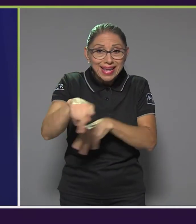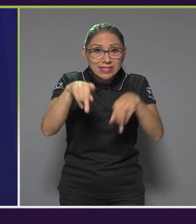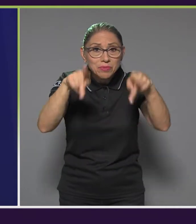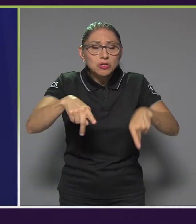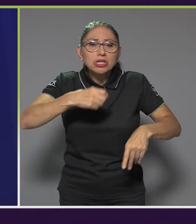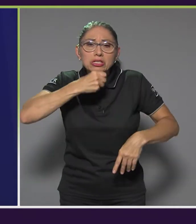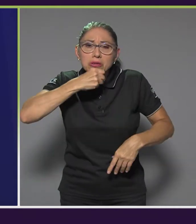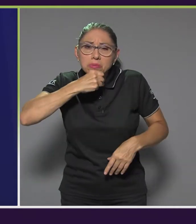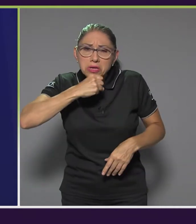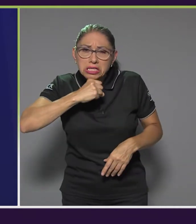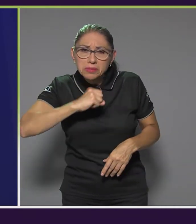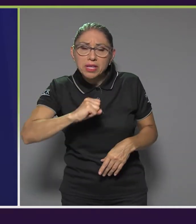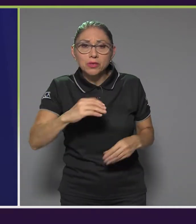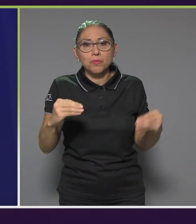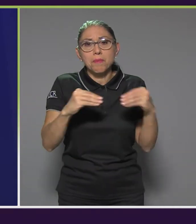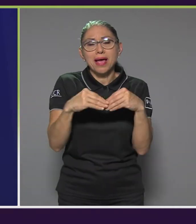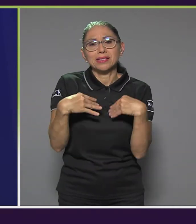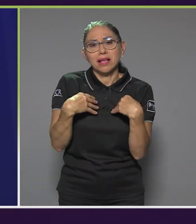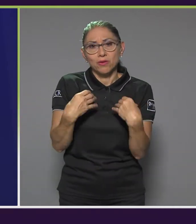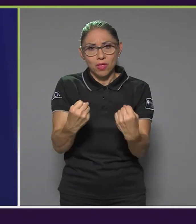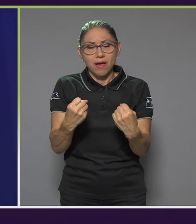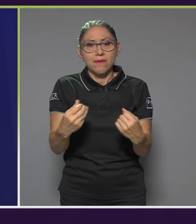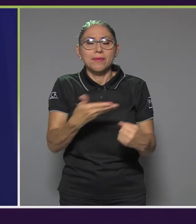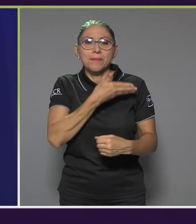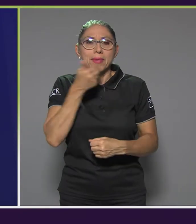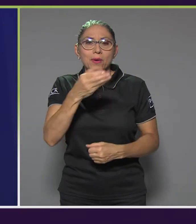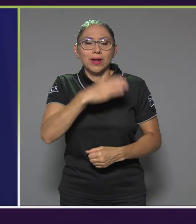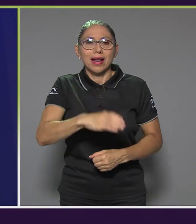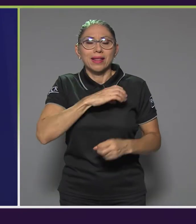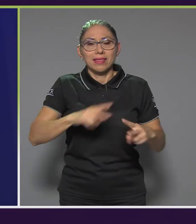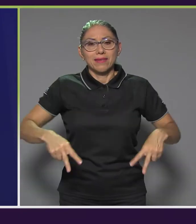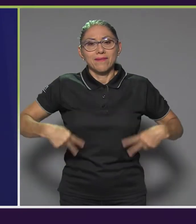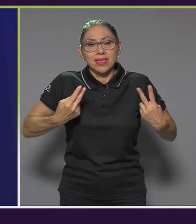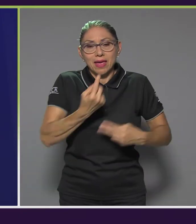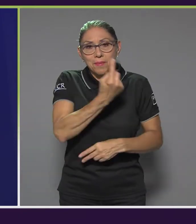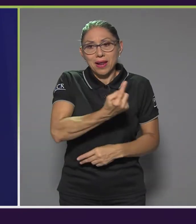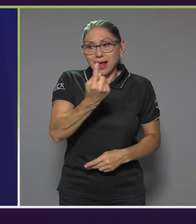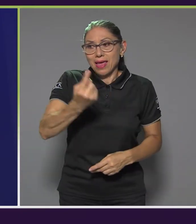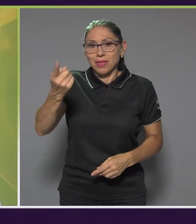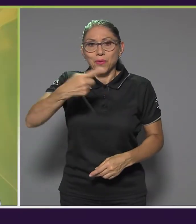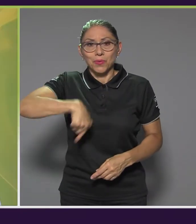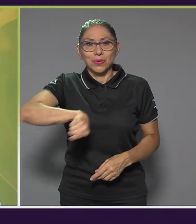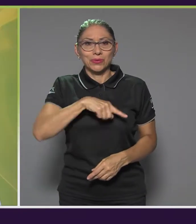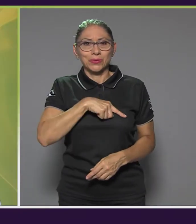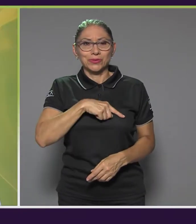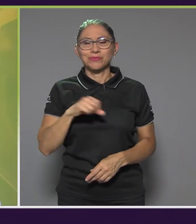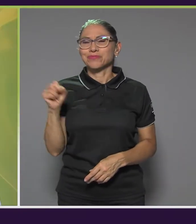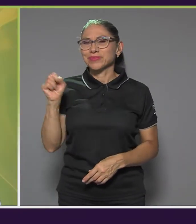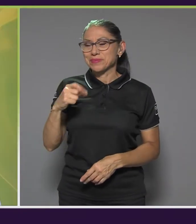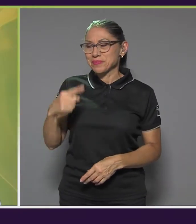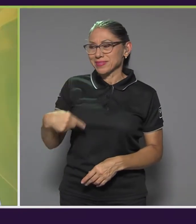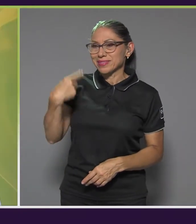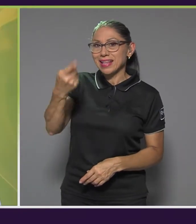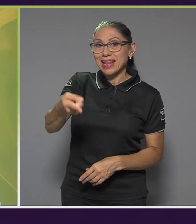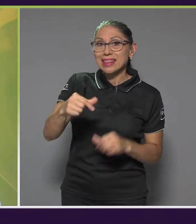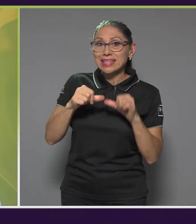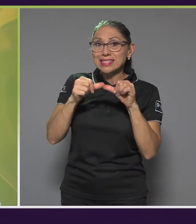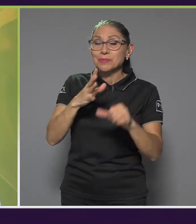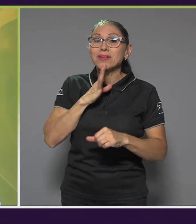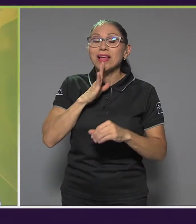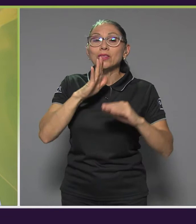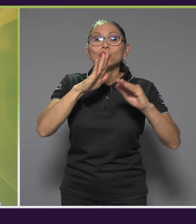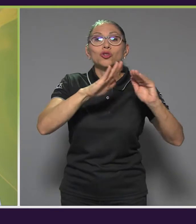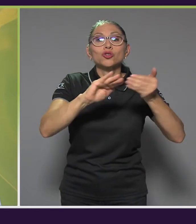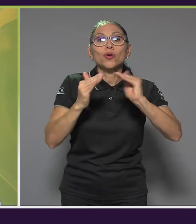más saludable y de mejor calidad de vida para cada uno de nosotros. Así es, y más adelante seguiremos conversando sobre ciudades